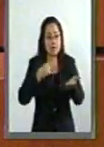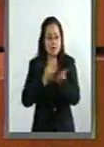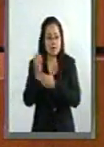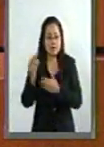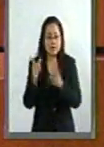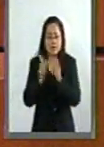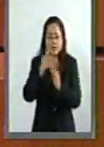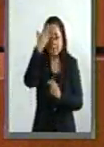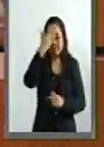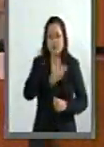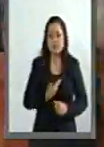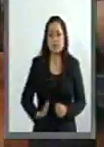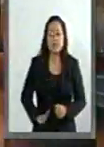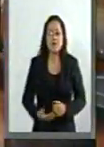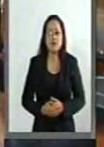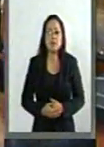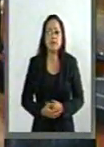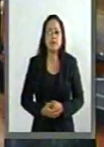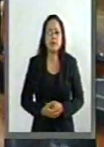Es cuanto, señor presidente.